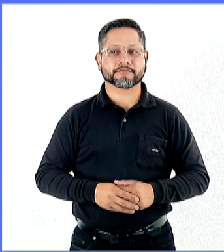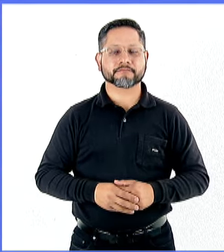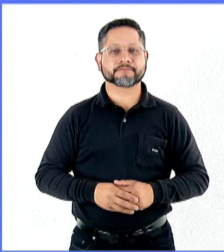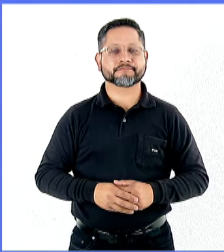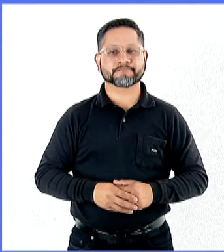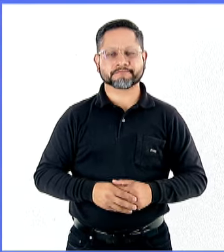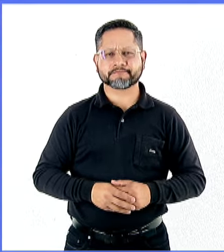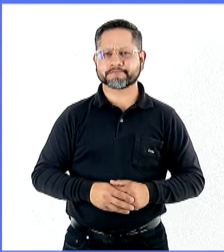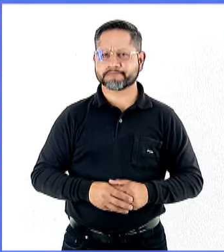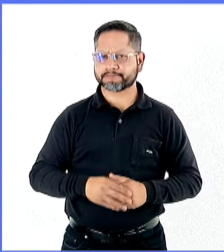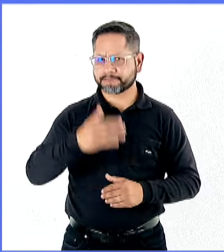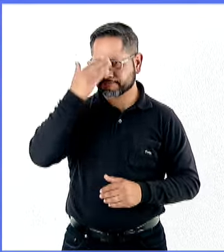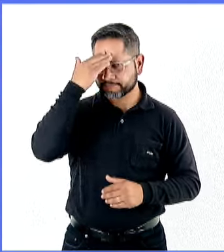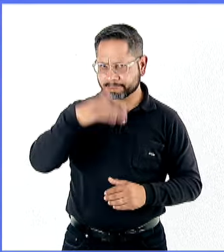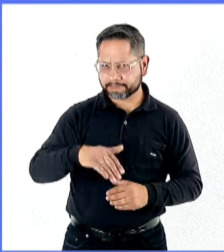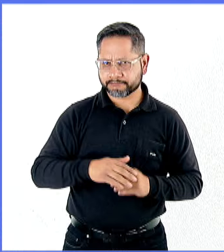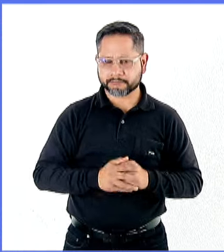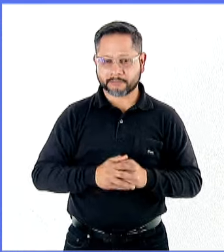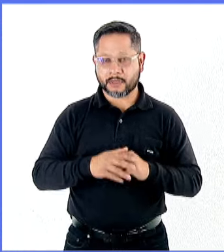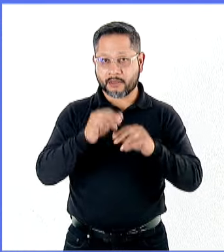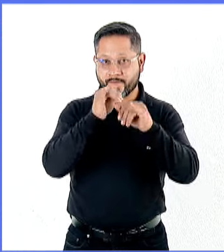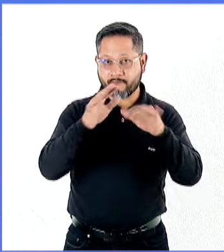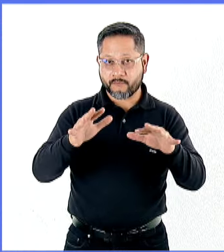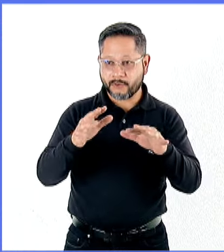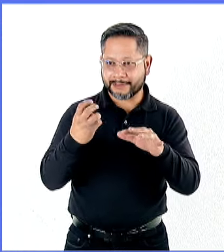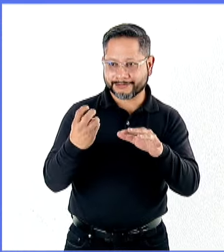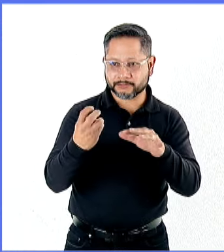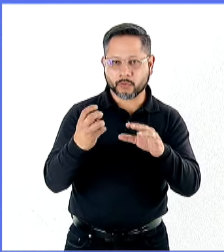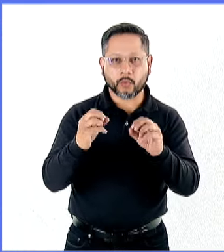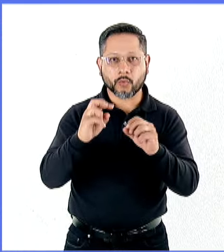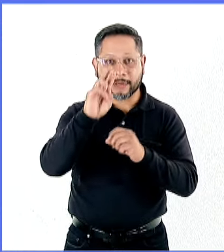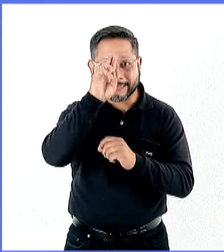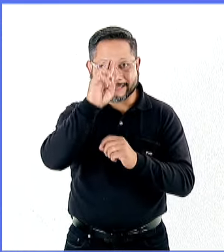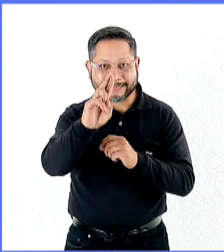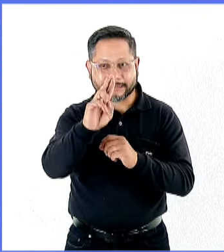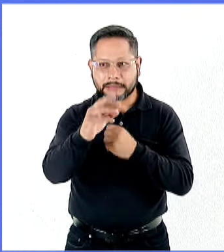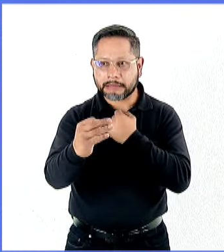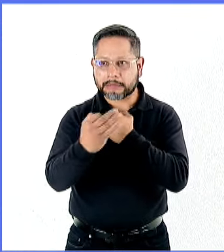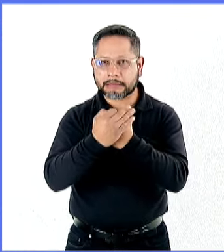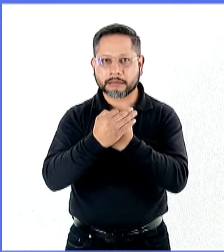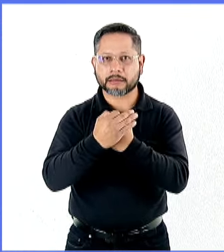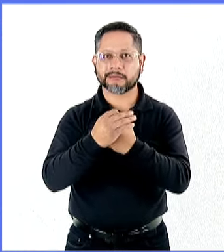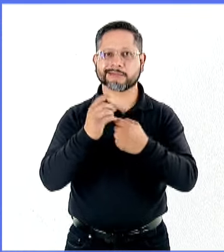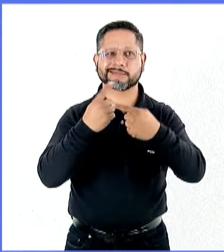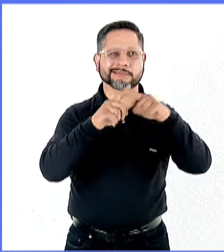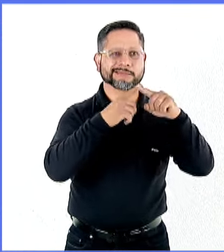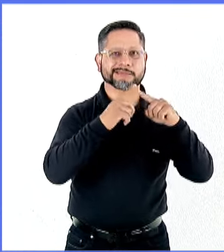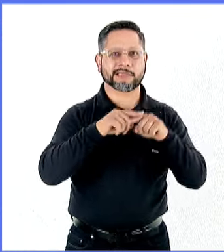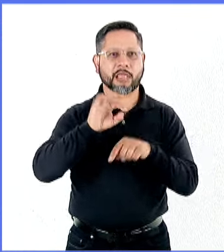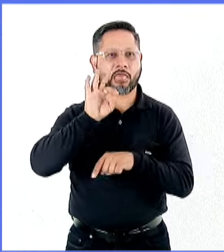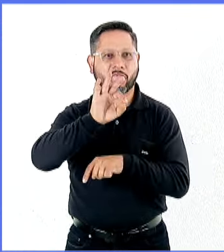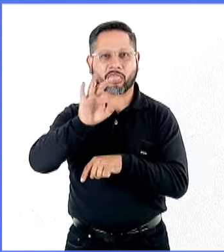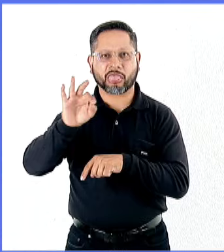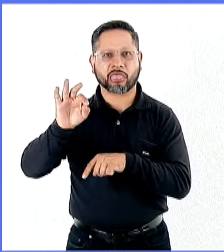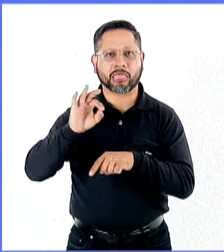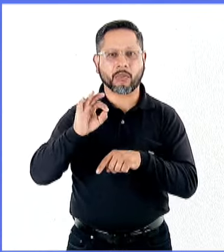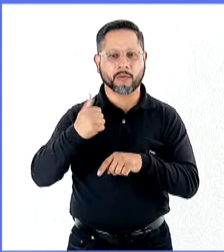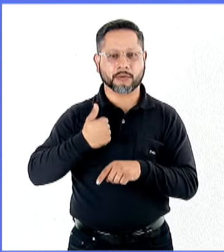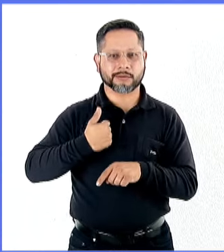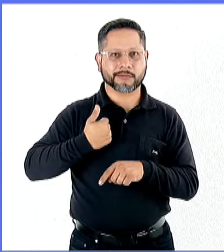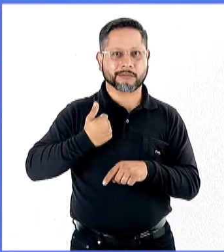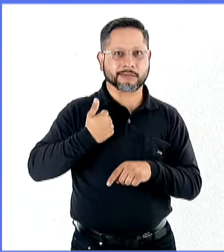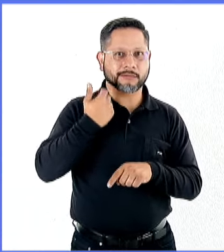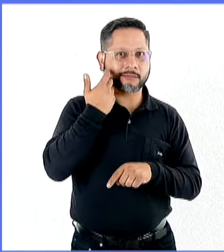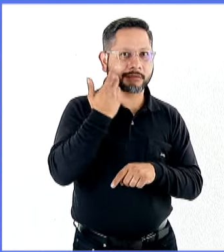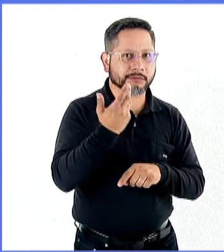La información y el respeto pueden ser herramientas de prevención para distintos tipos de acoso y extorsión. Sobre estas situaciones y